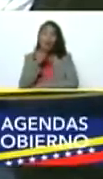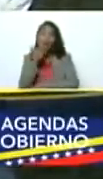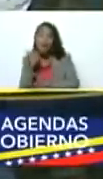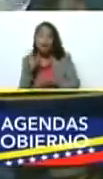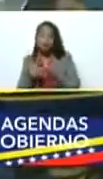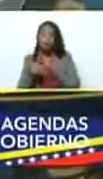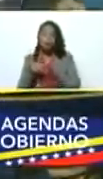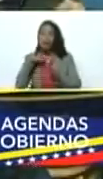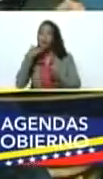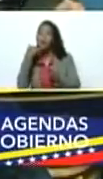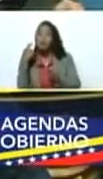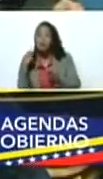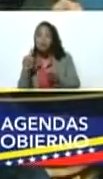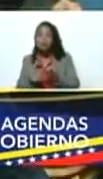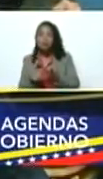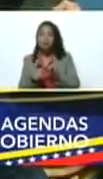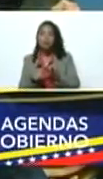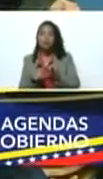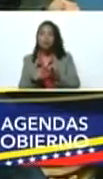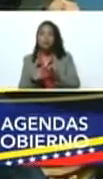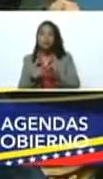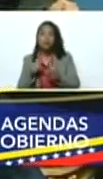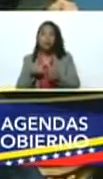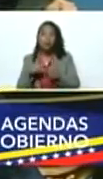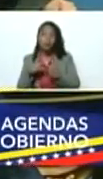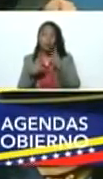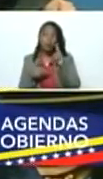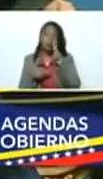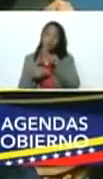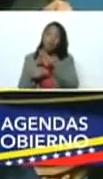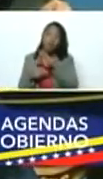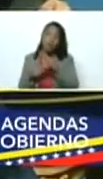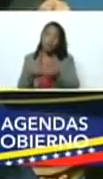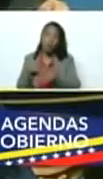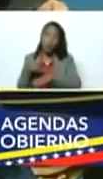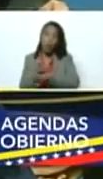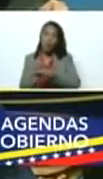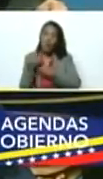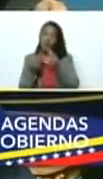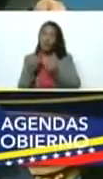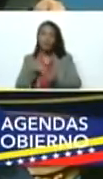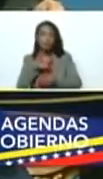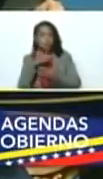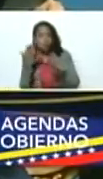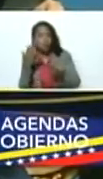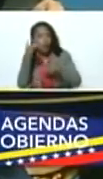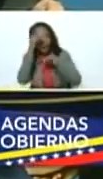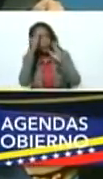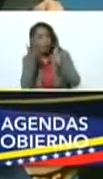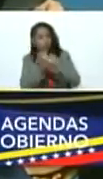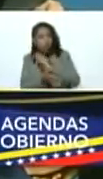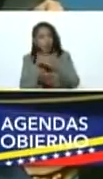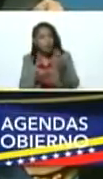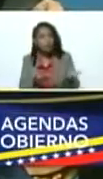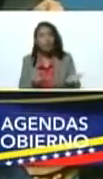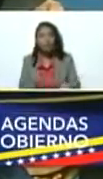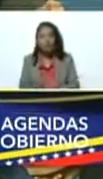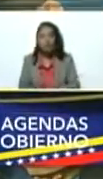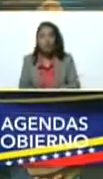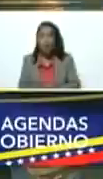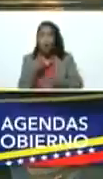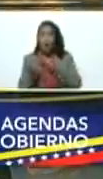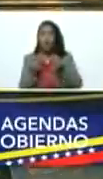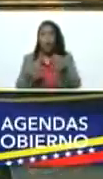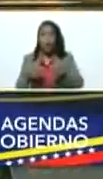sitio tal, entonces yo me volteaba hacia mi gobierno y decía cómo nosotros nos enteramos, cómo